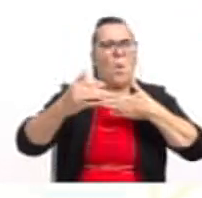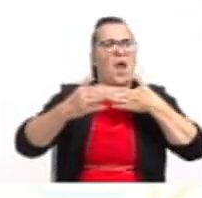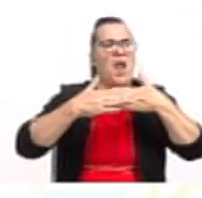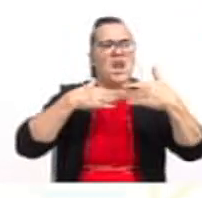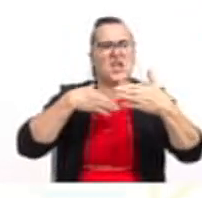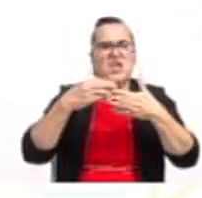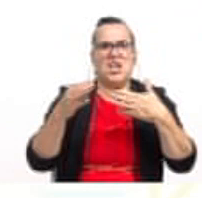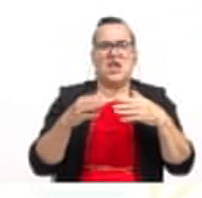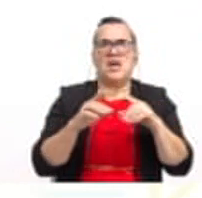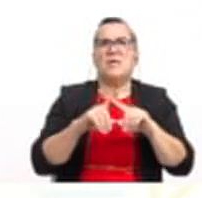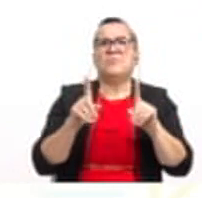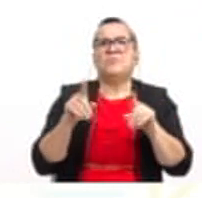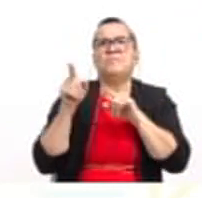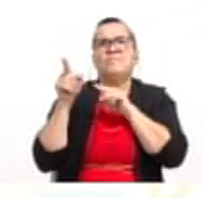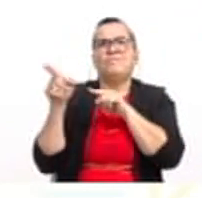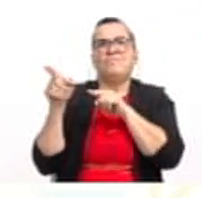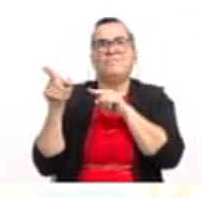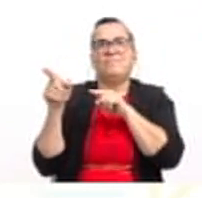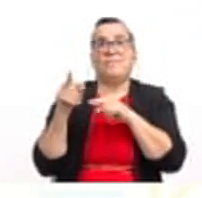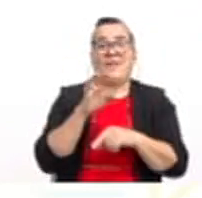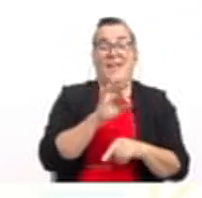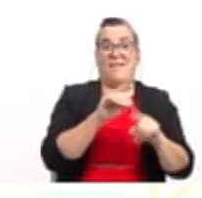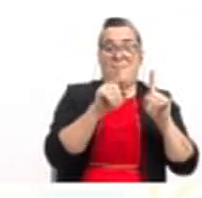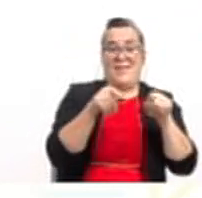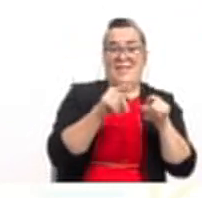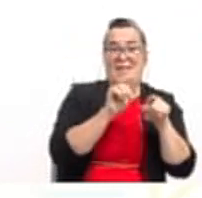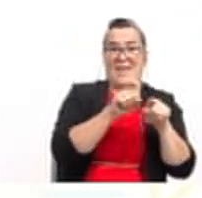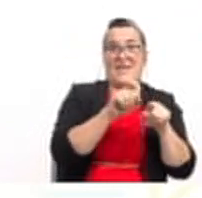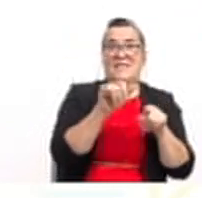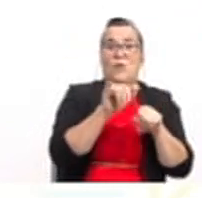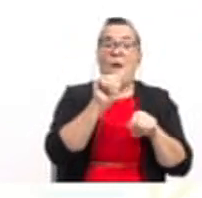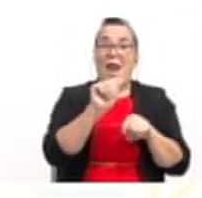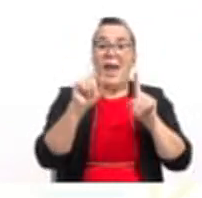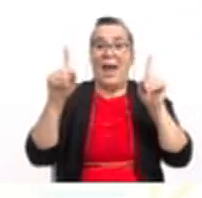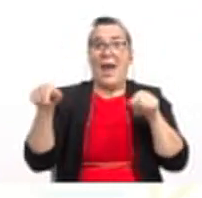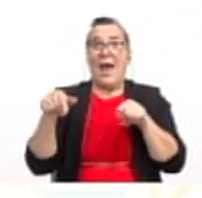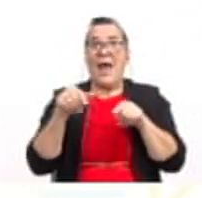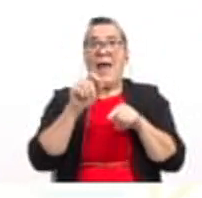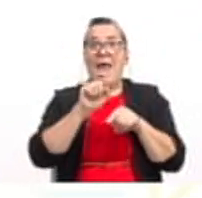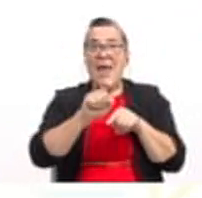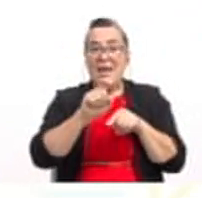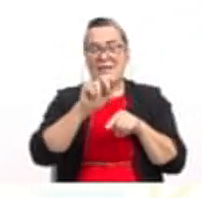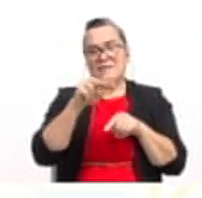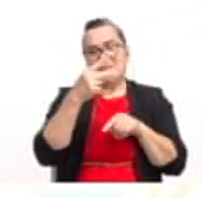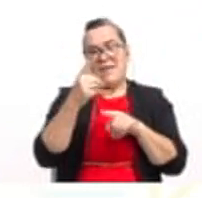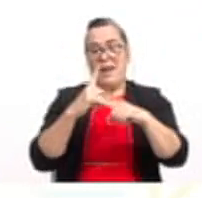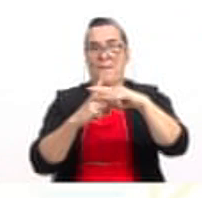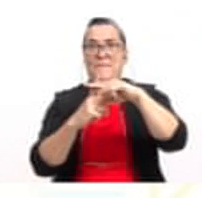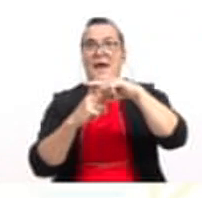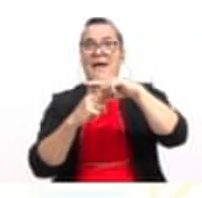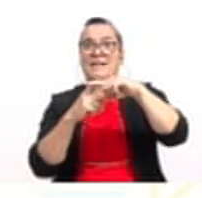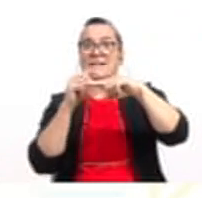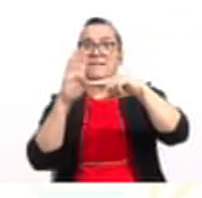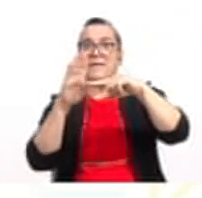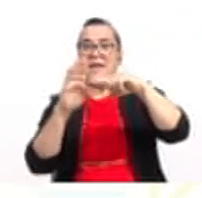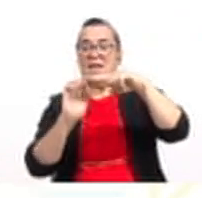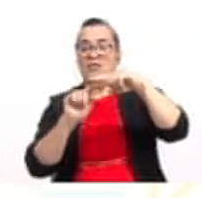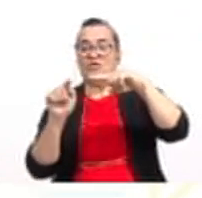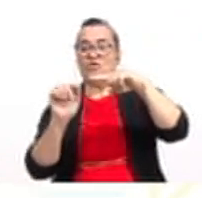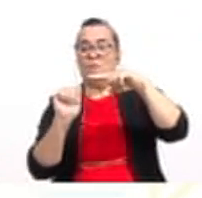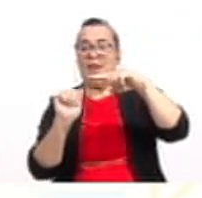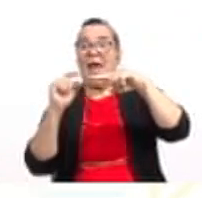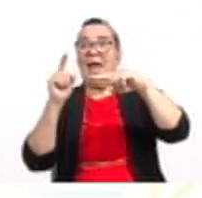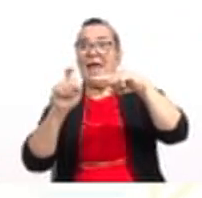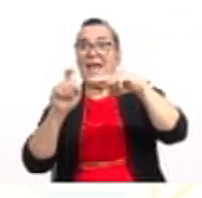Y obtenemos la siguiente expresión, f de x es igual a a por x al cuadrado, más b sobre a, x,